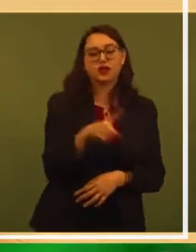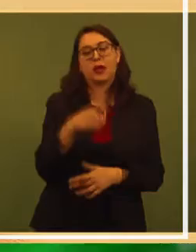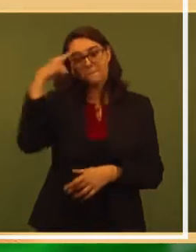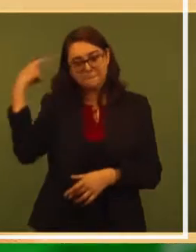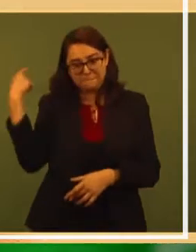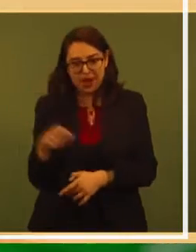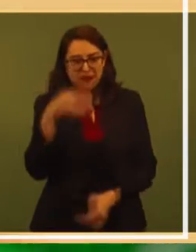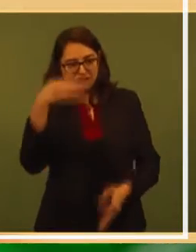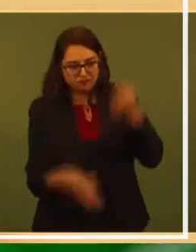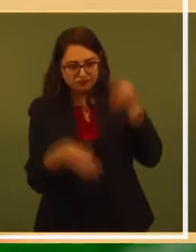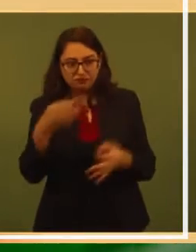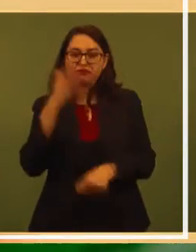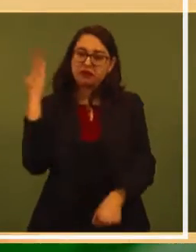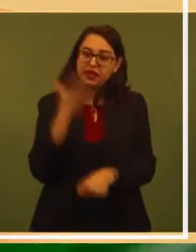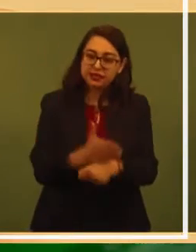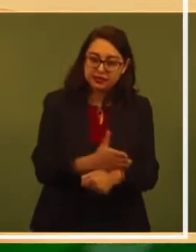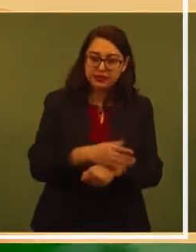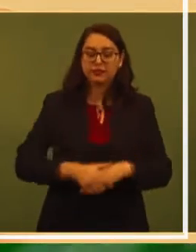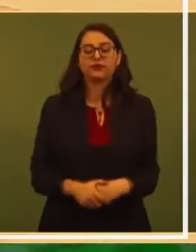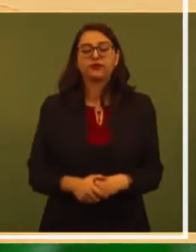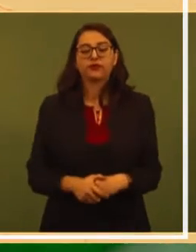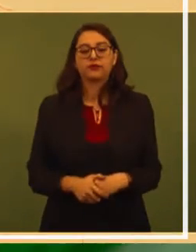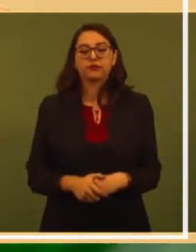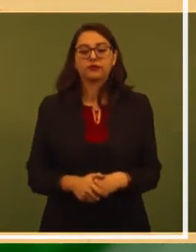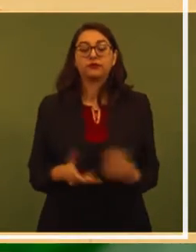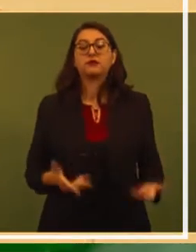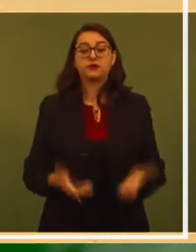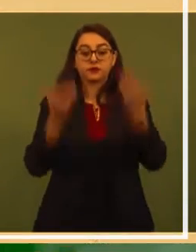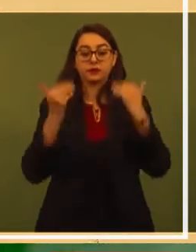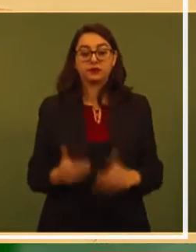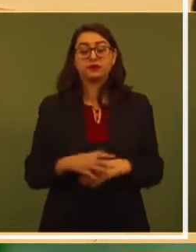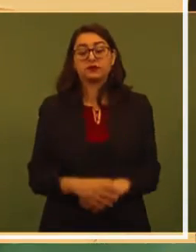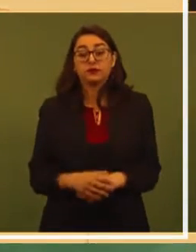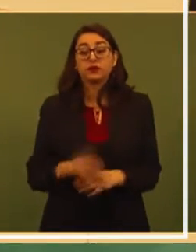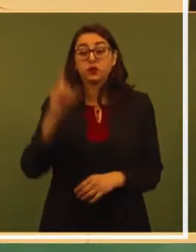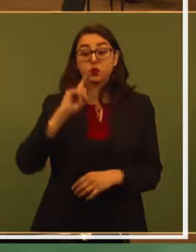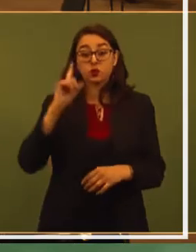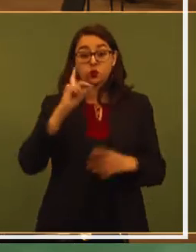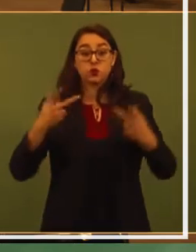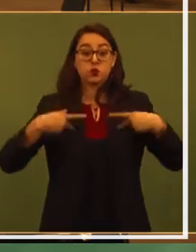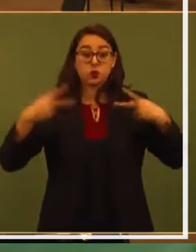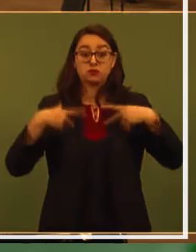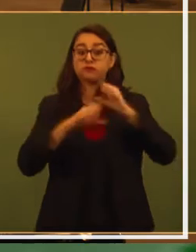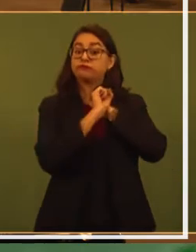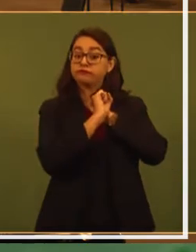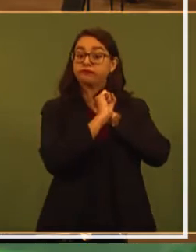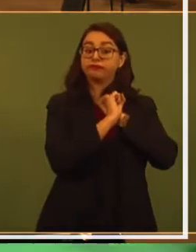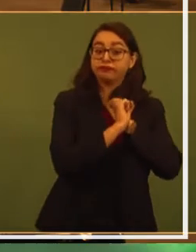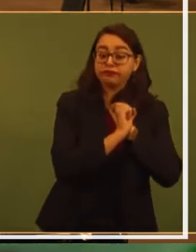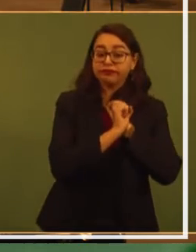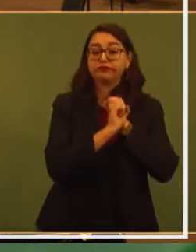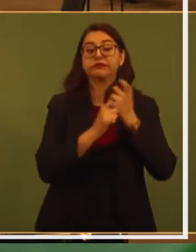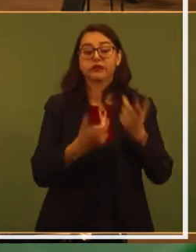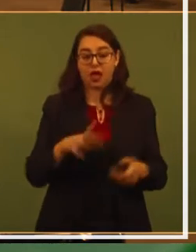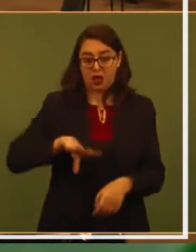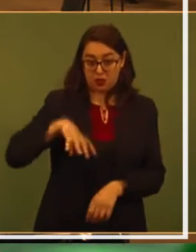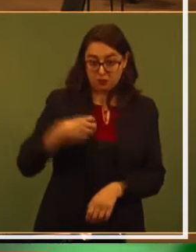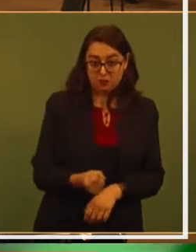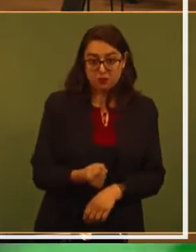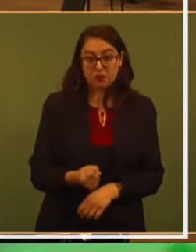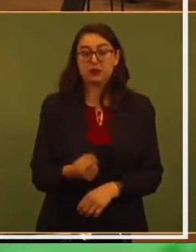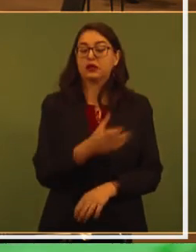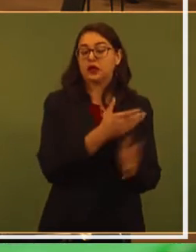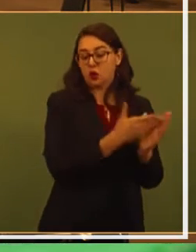castigue a los responsables. Respecto al delito de trata de personas, tuvo una disminución de 7%